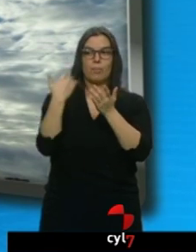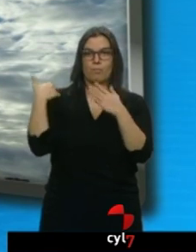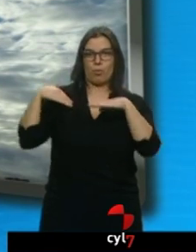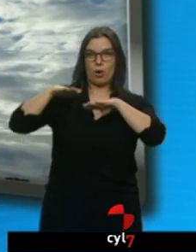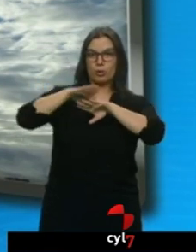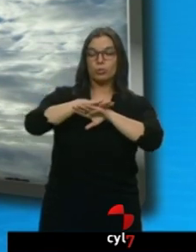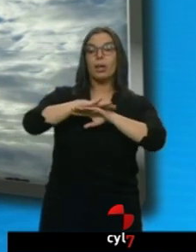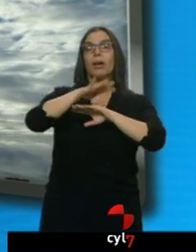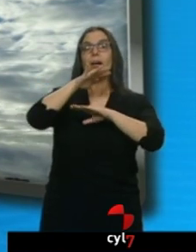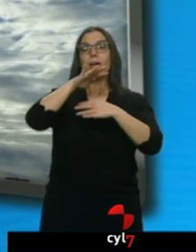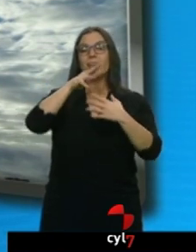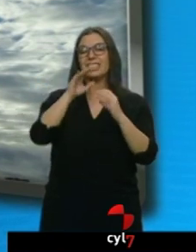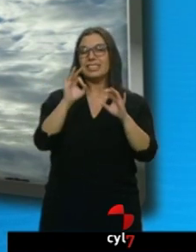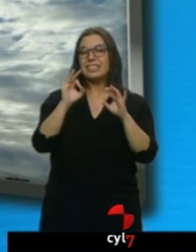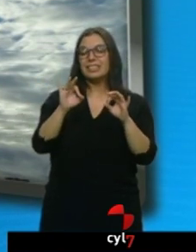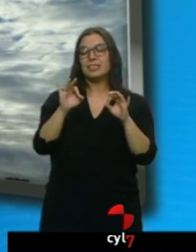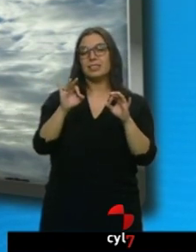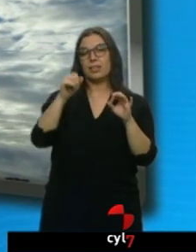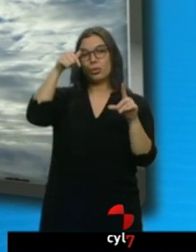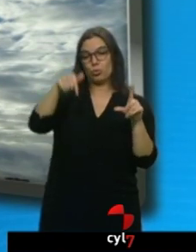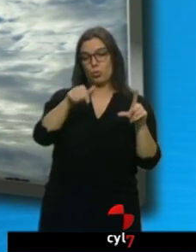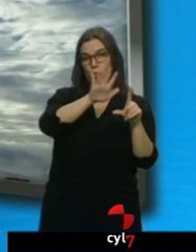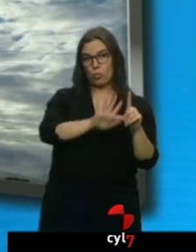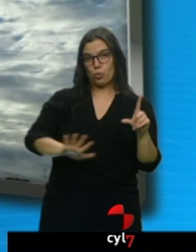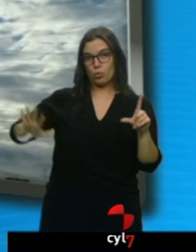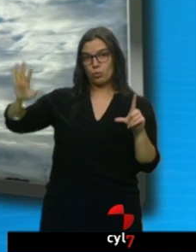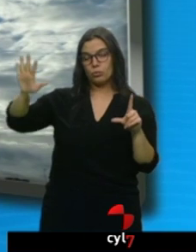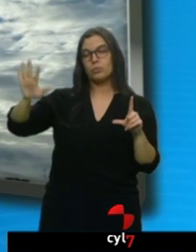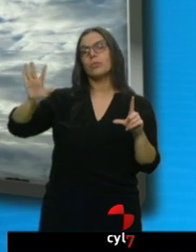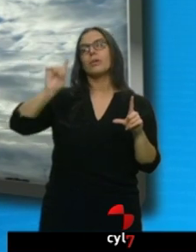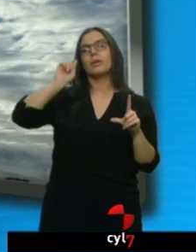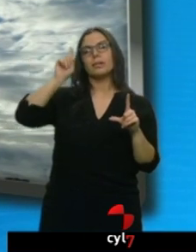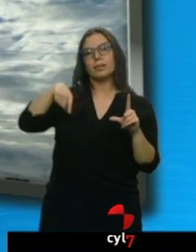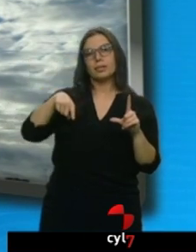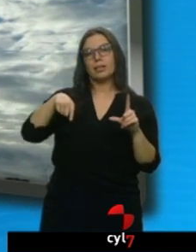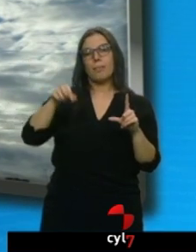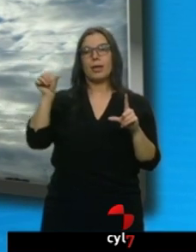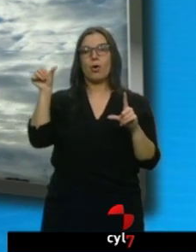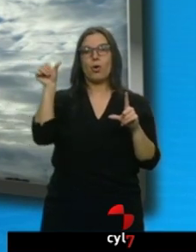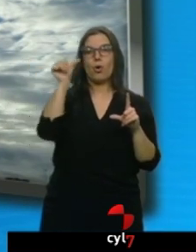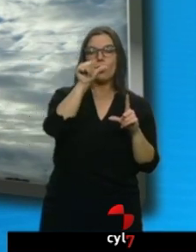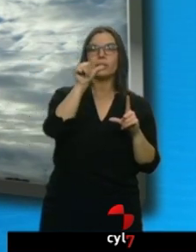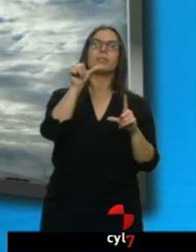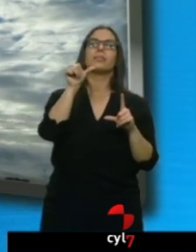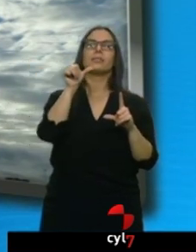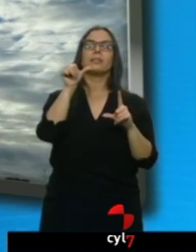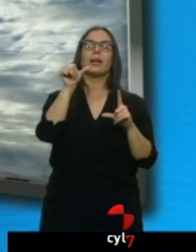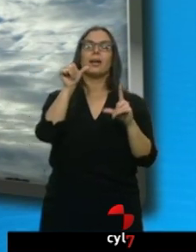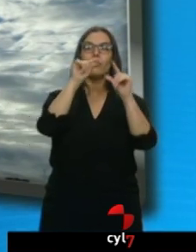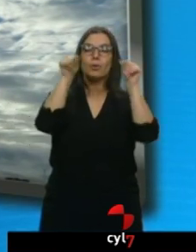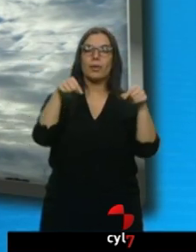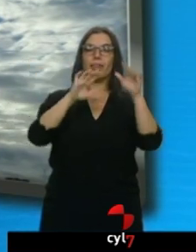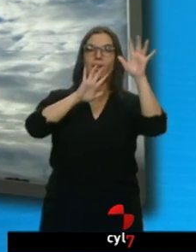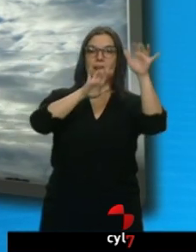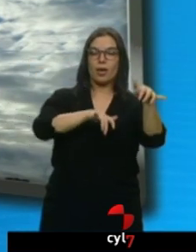cubriendo especialmente el sur de nuestra comunidad y también el oeste de la provincia de León y en muchas zonas de la comarca